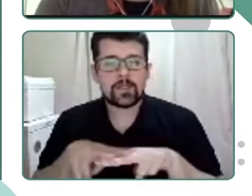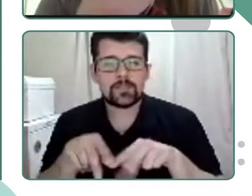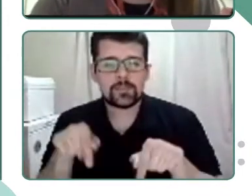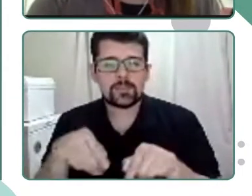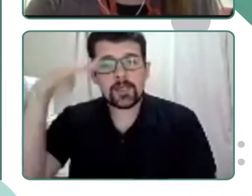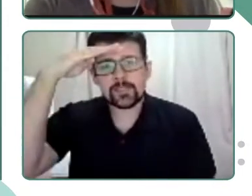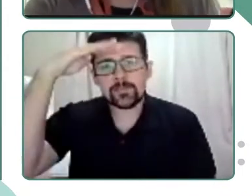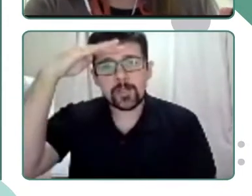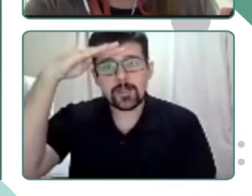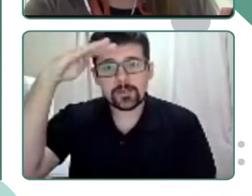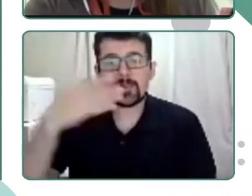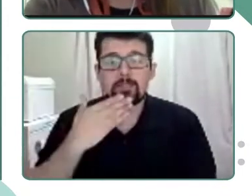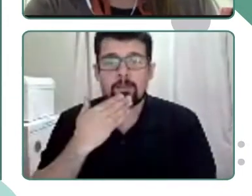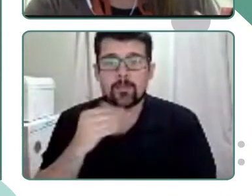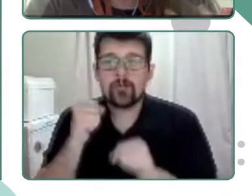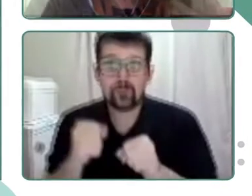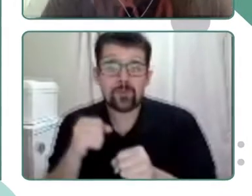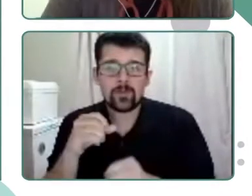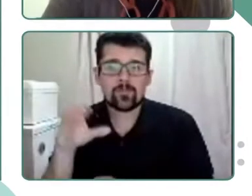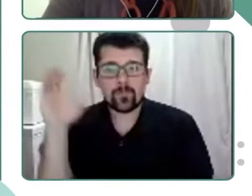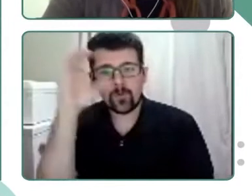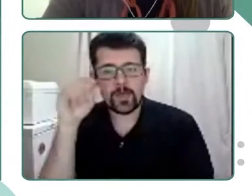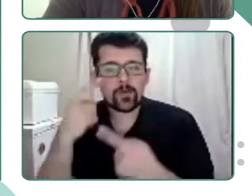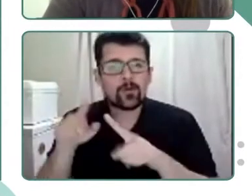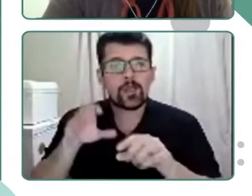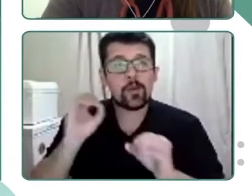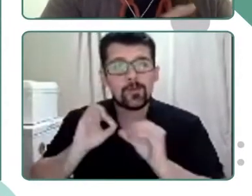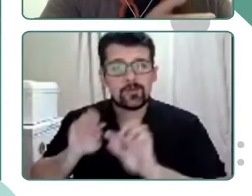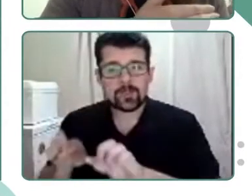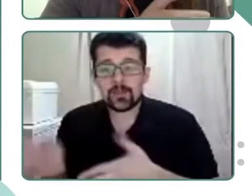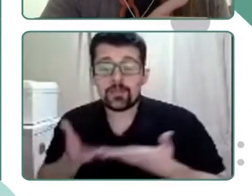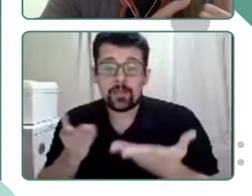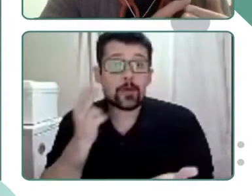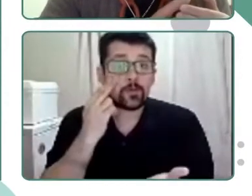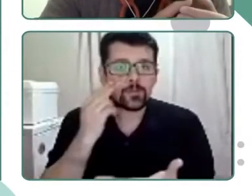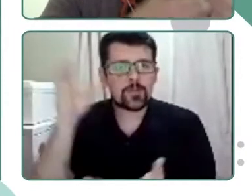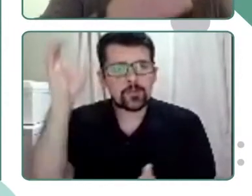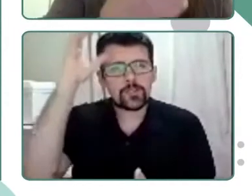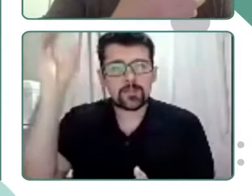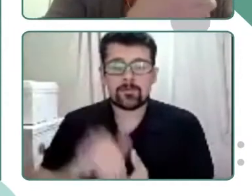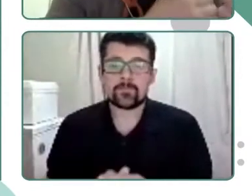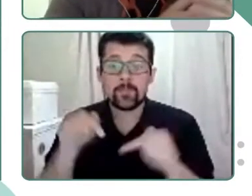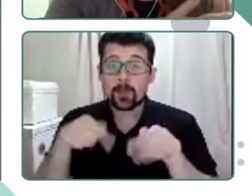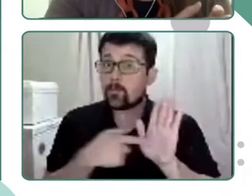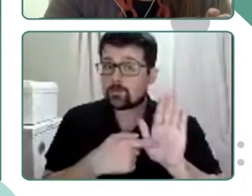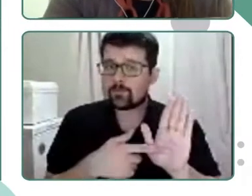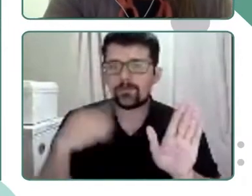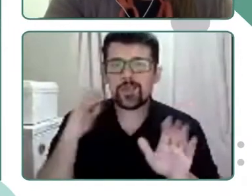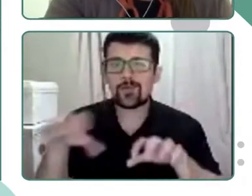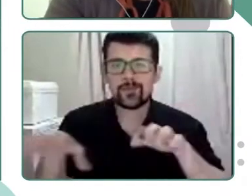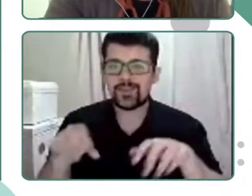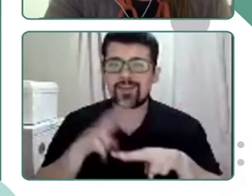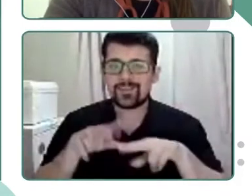experiencias, también rescatar la oportunidad de entregar conocimiento científico. Entonces vamos a mostrar ahora qué hemos hecho para lograr ello.